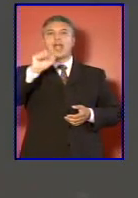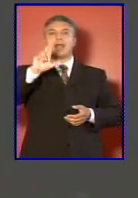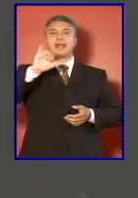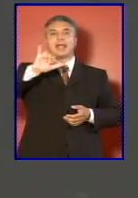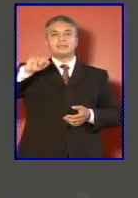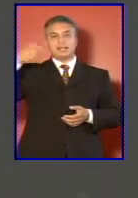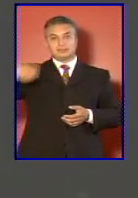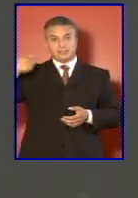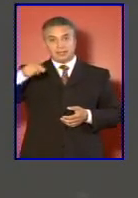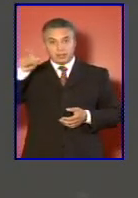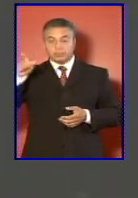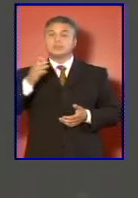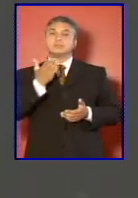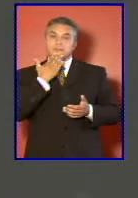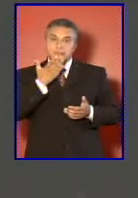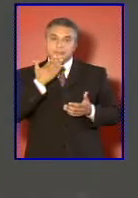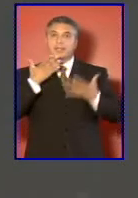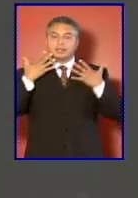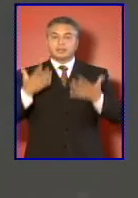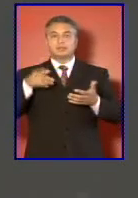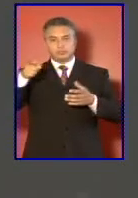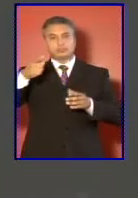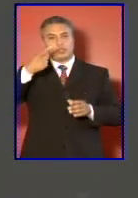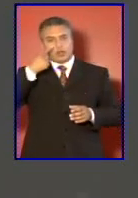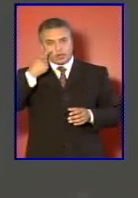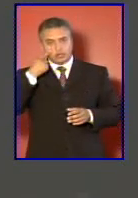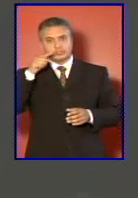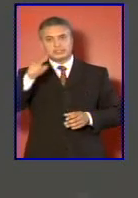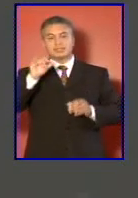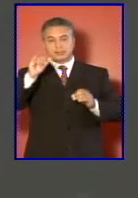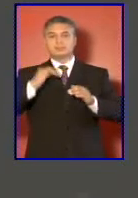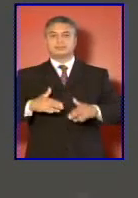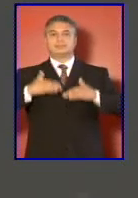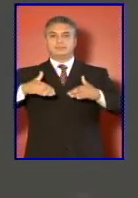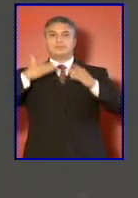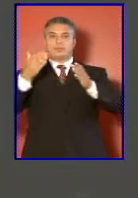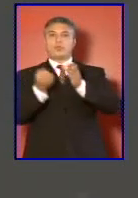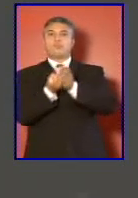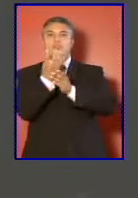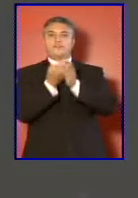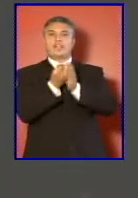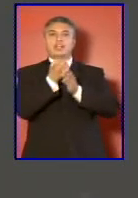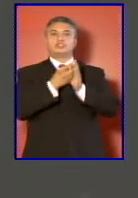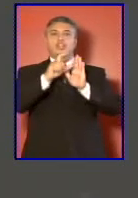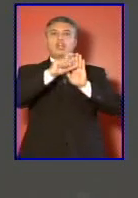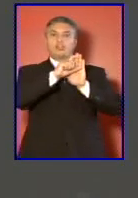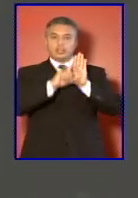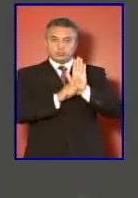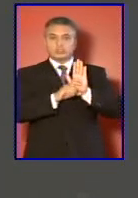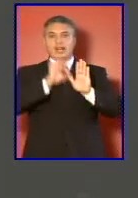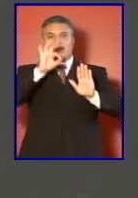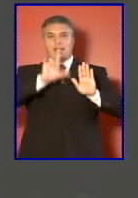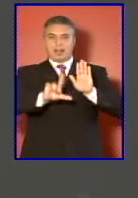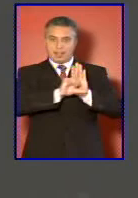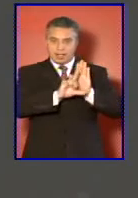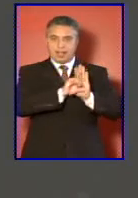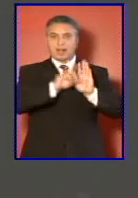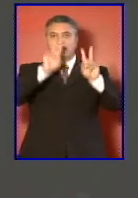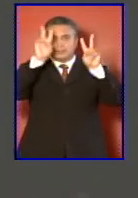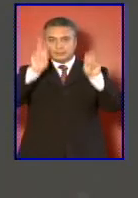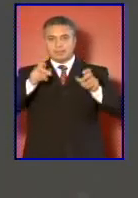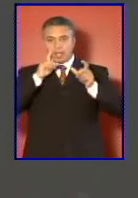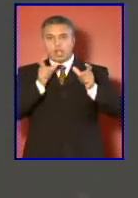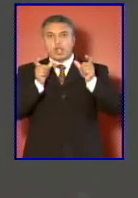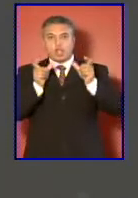elemento vital para conocer y sacar adelante modificaciones constitucionales y legales relativos al